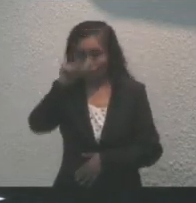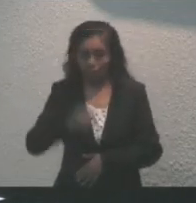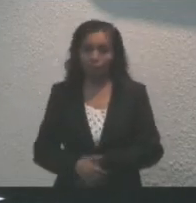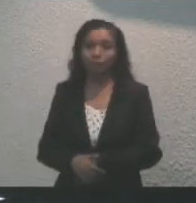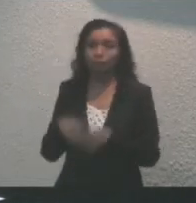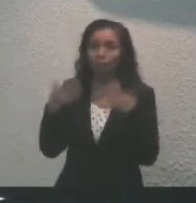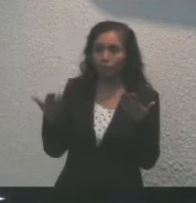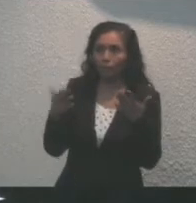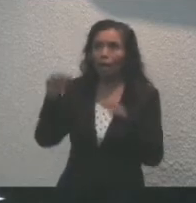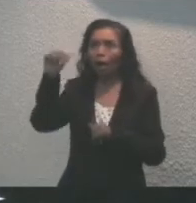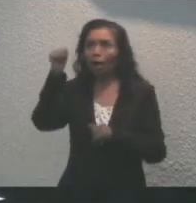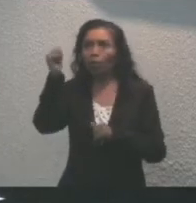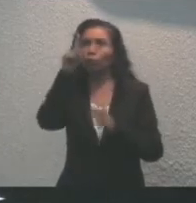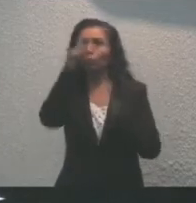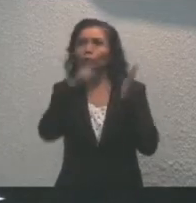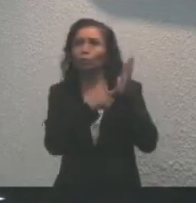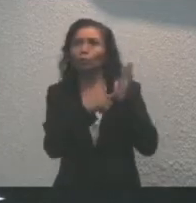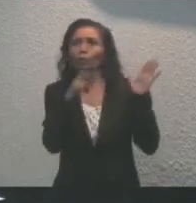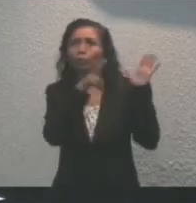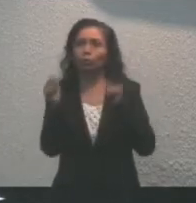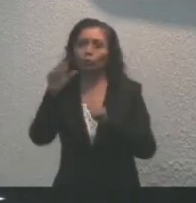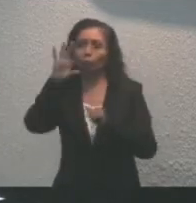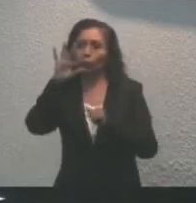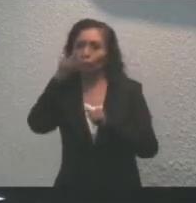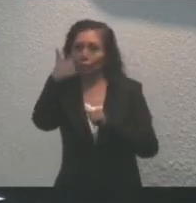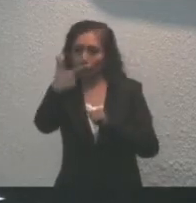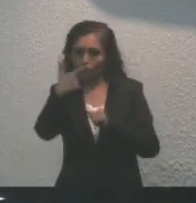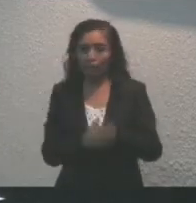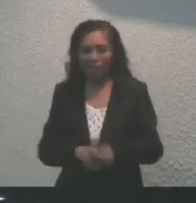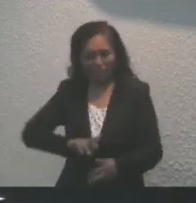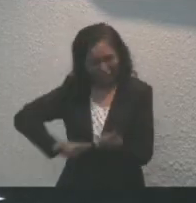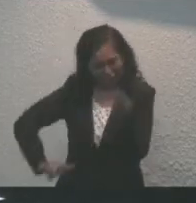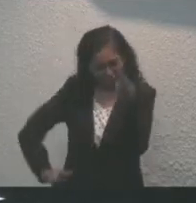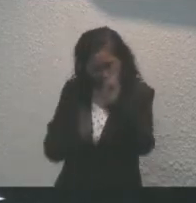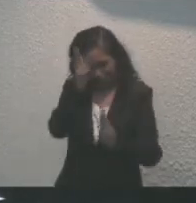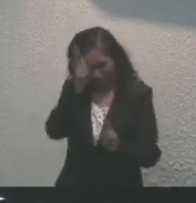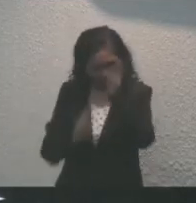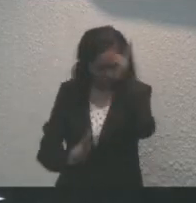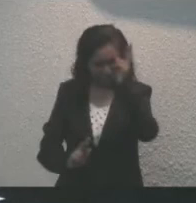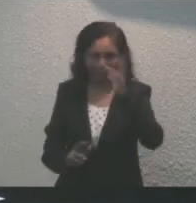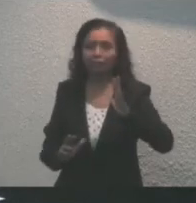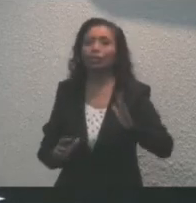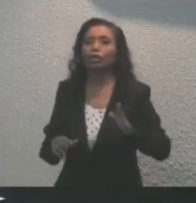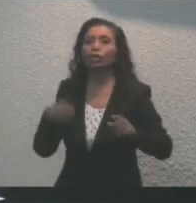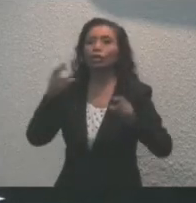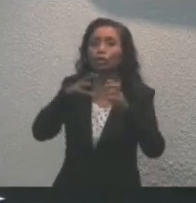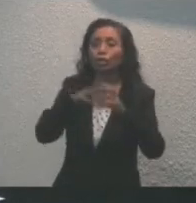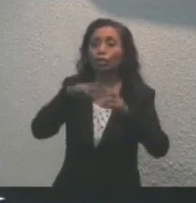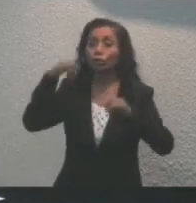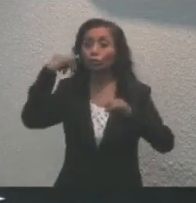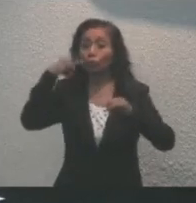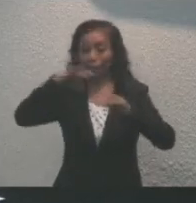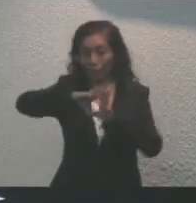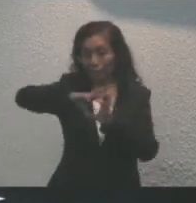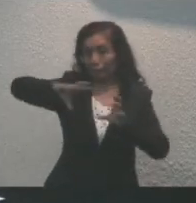A partir de agosto de 1847, la rebelión se extendió a todo el territorio de la península de Yucatán,